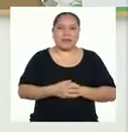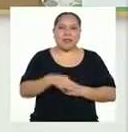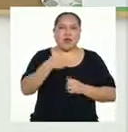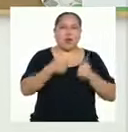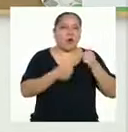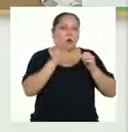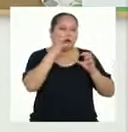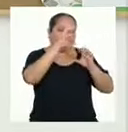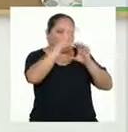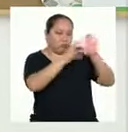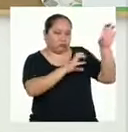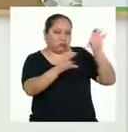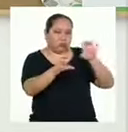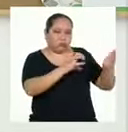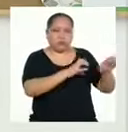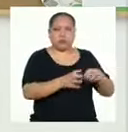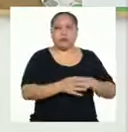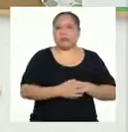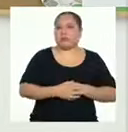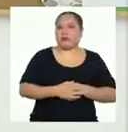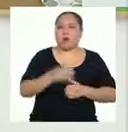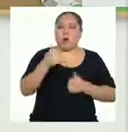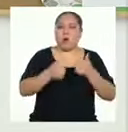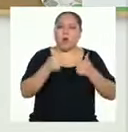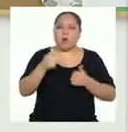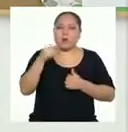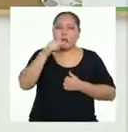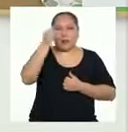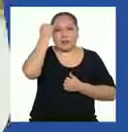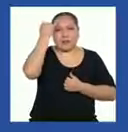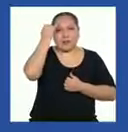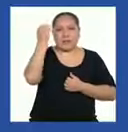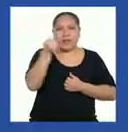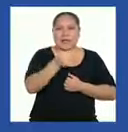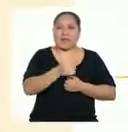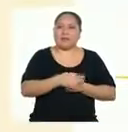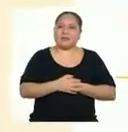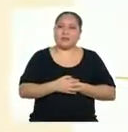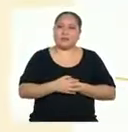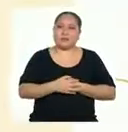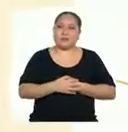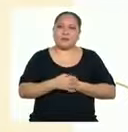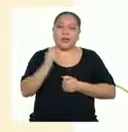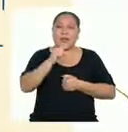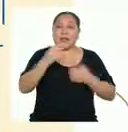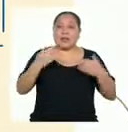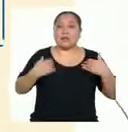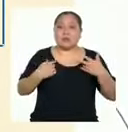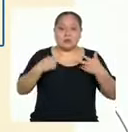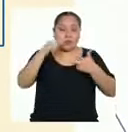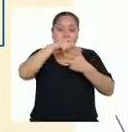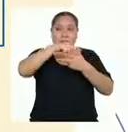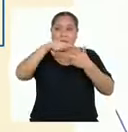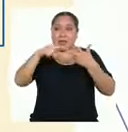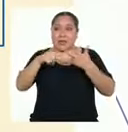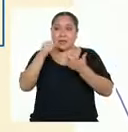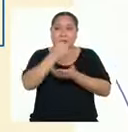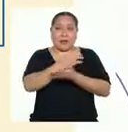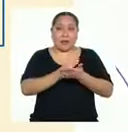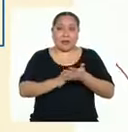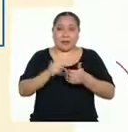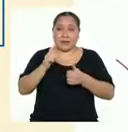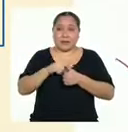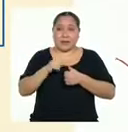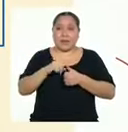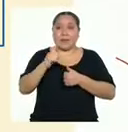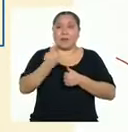los elementos que vamos a usar. ¿Cuáles son los subcriterios aquí, Yanira? Aquí tenemos tres subcriterios. En primer